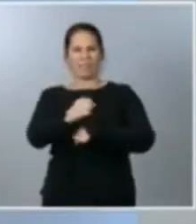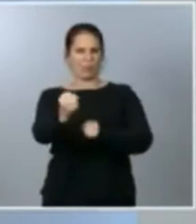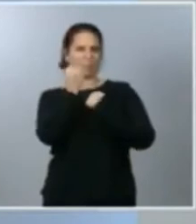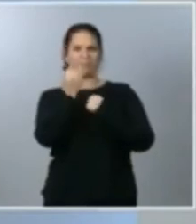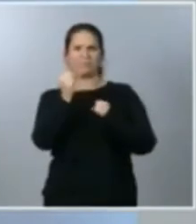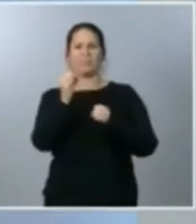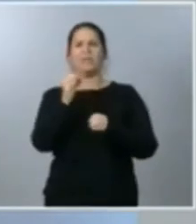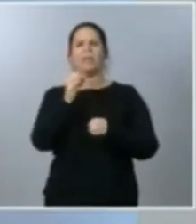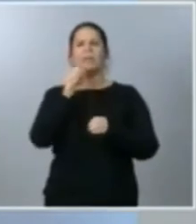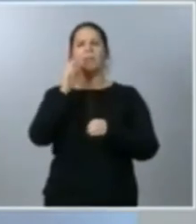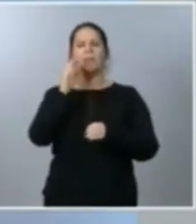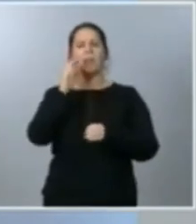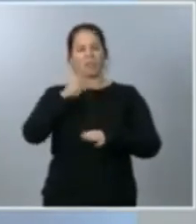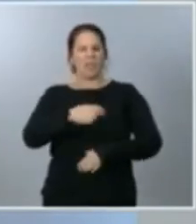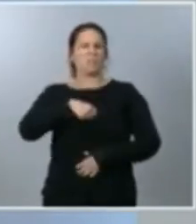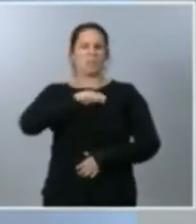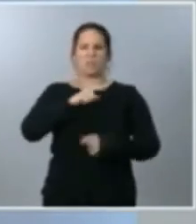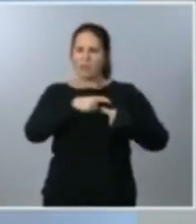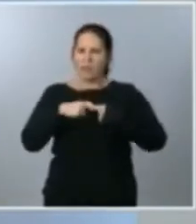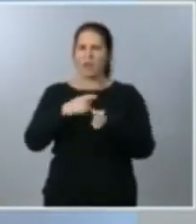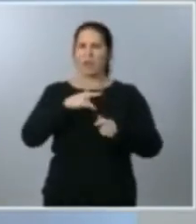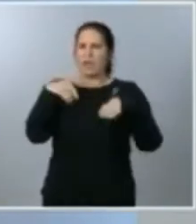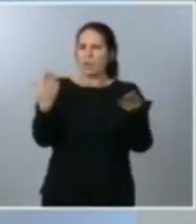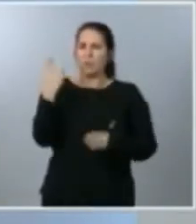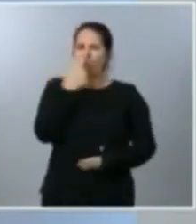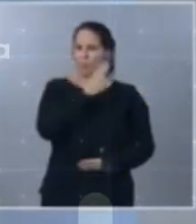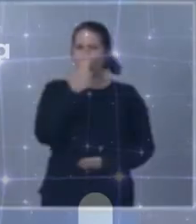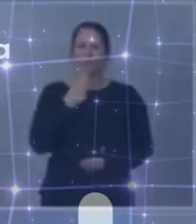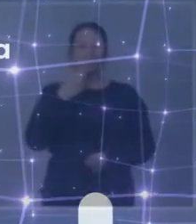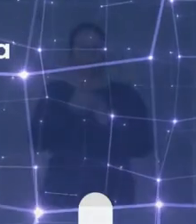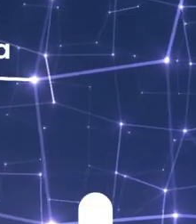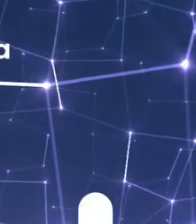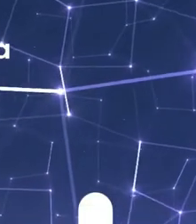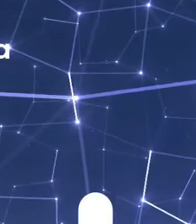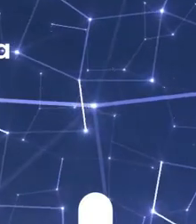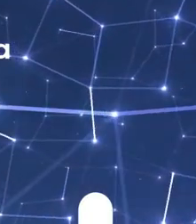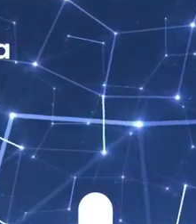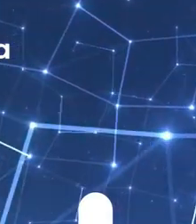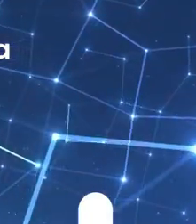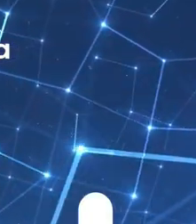solidario, generoso, comprometido y estoy convencido de que volveremos a demostrarlo con unas altas tasas de vacunación.